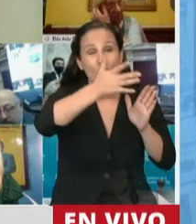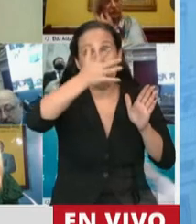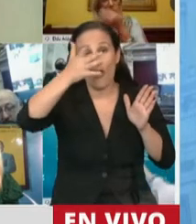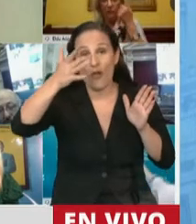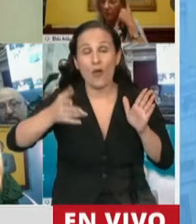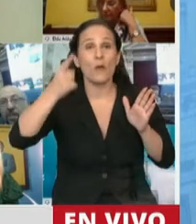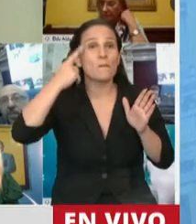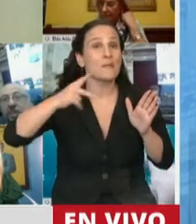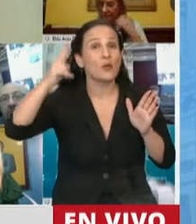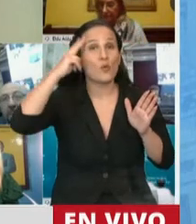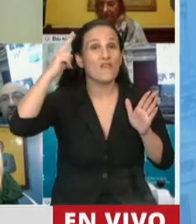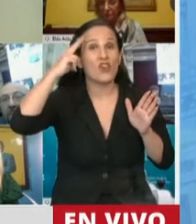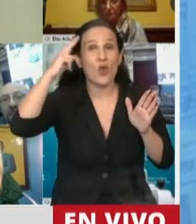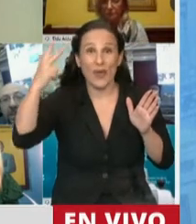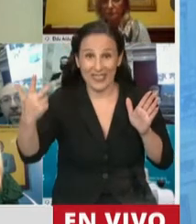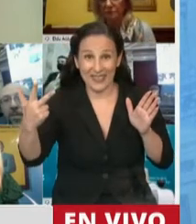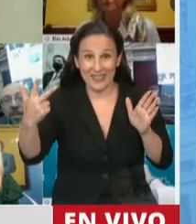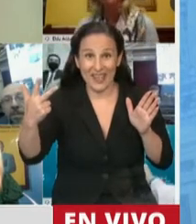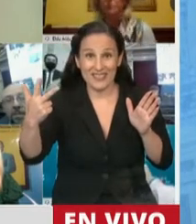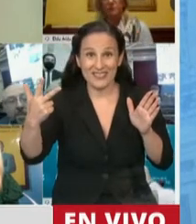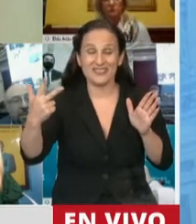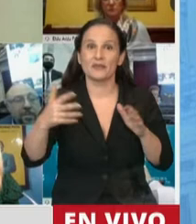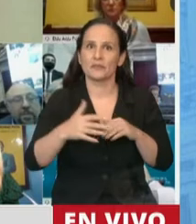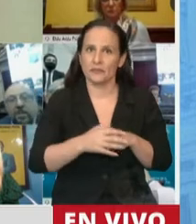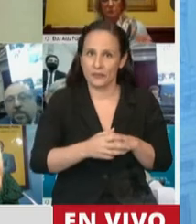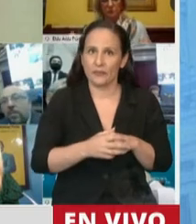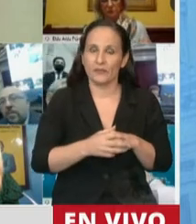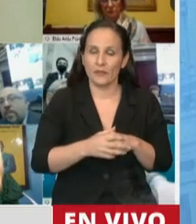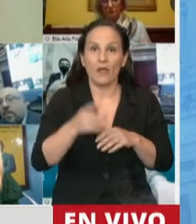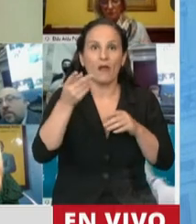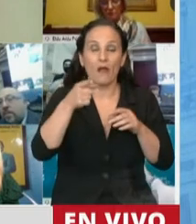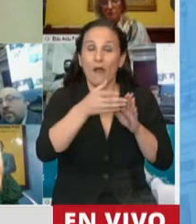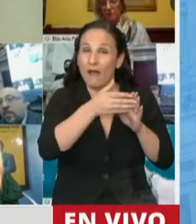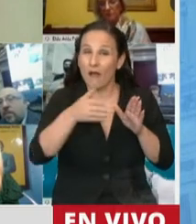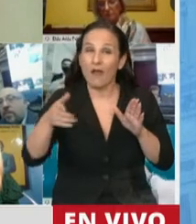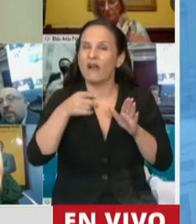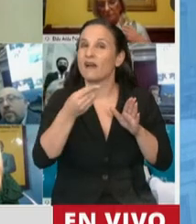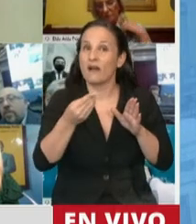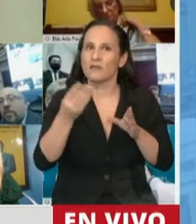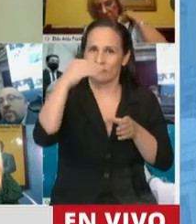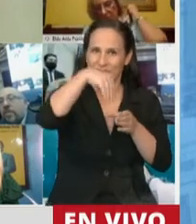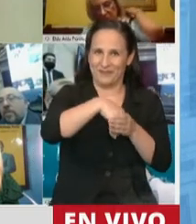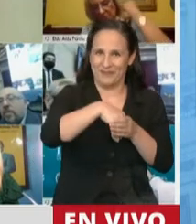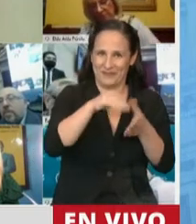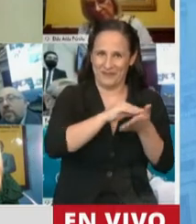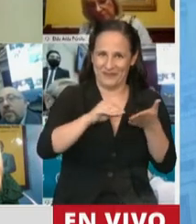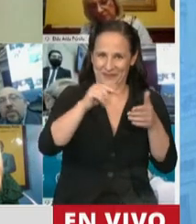1993 inicia su carrera en esta Cámara.